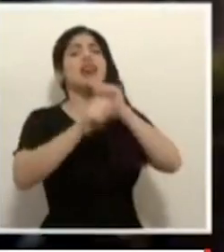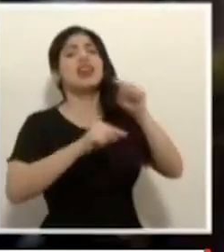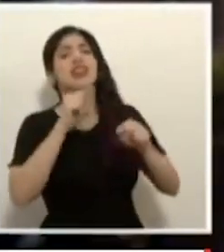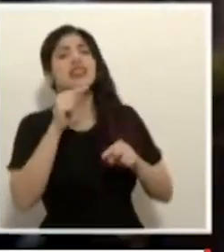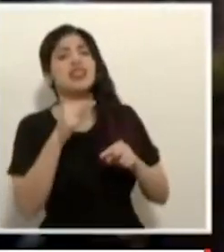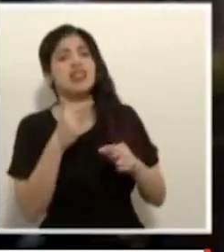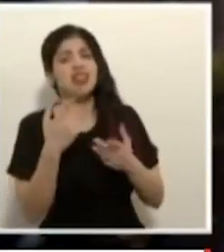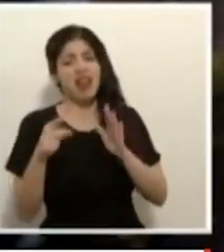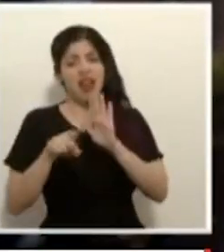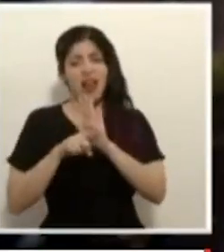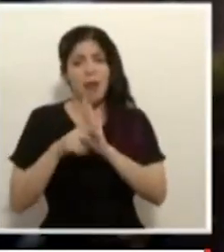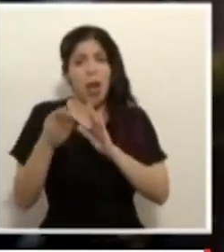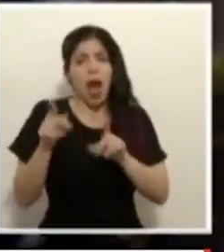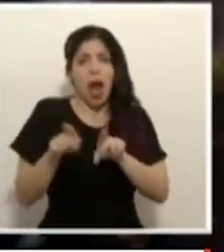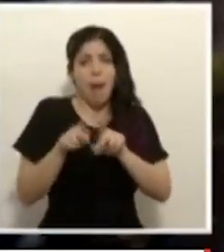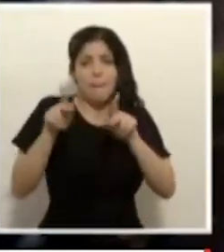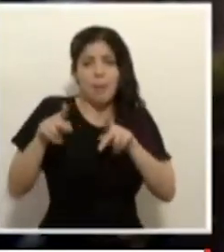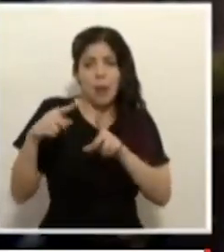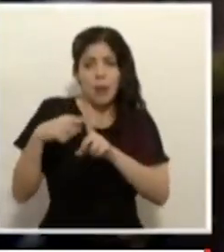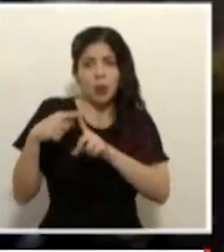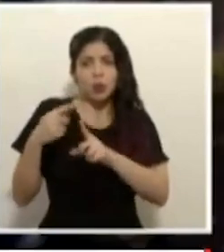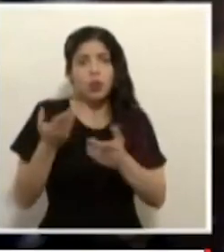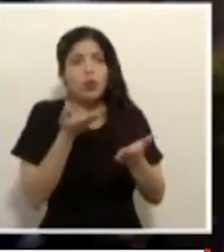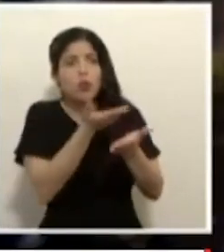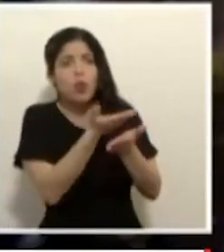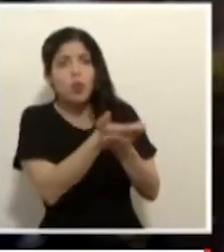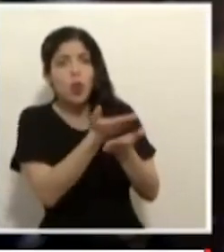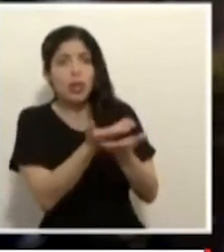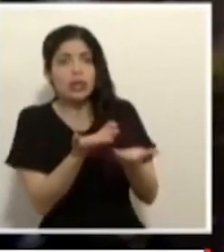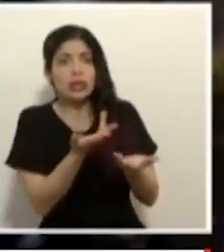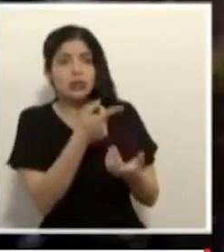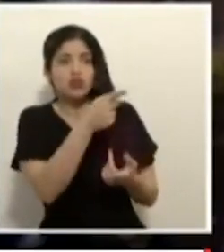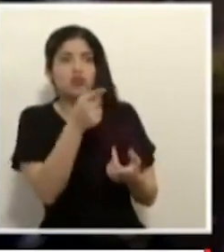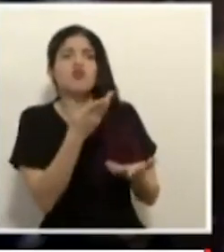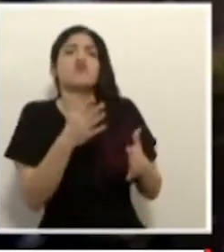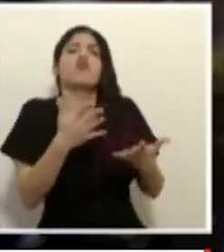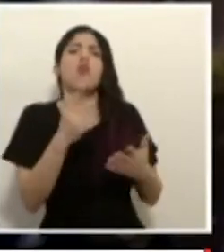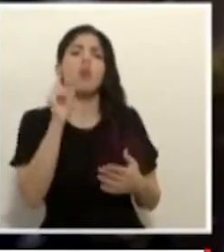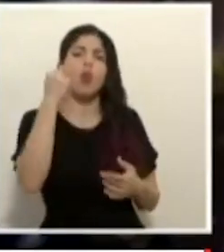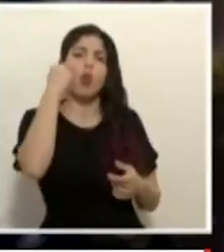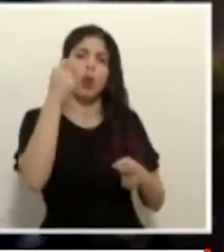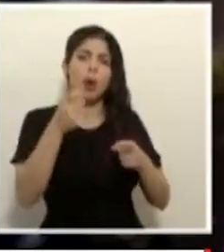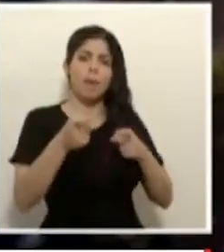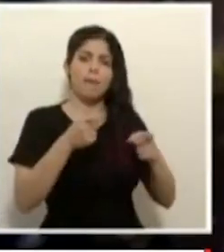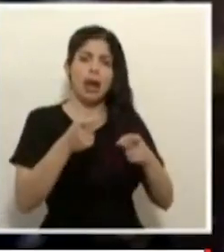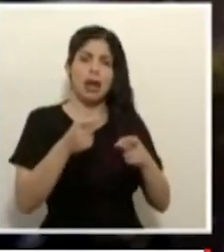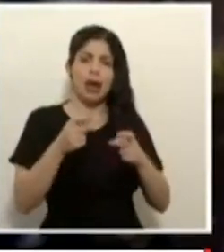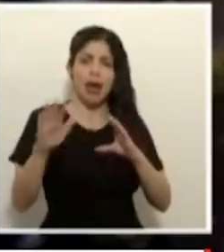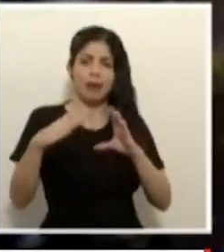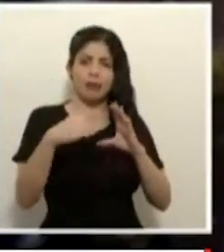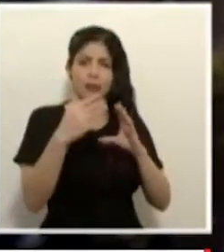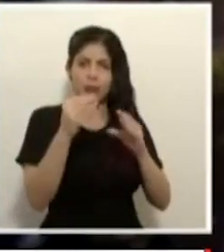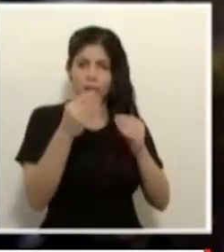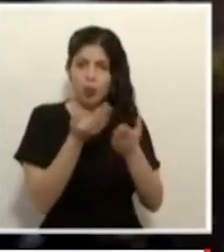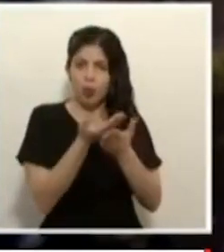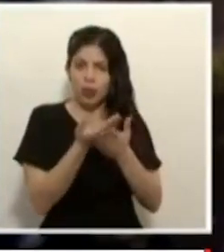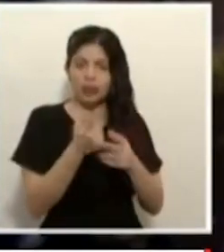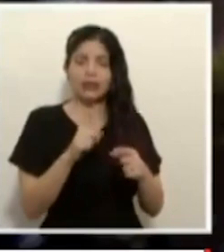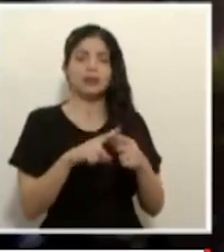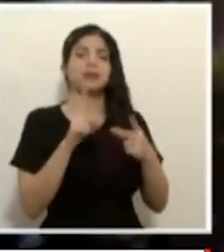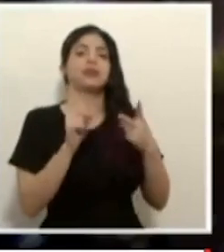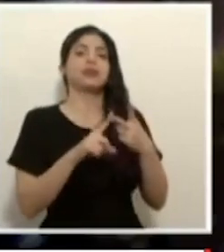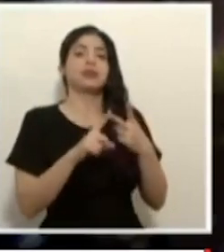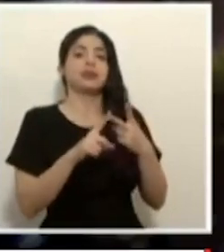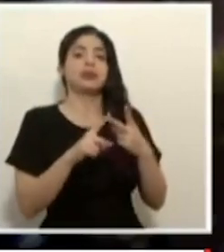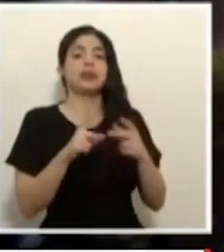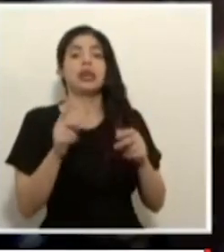no va a aportar sino que hay personas que han querido aportar y saber cómo asume el gobierno esas propuestas bueno y